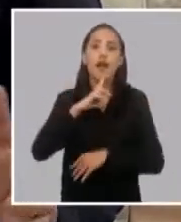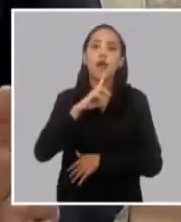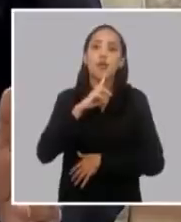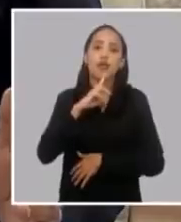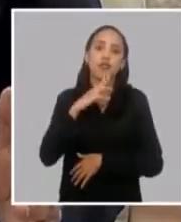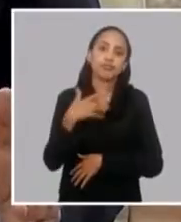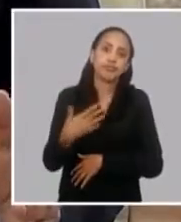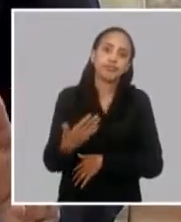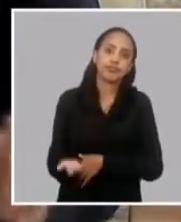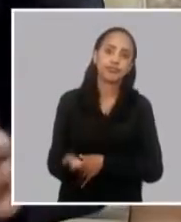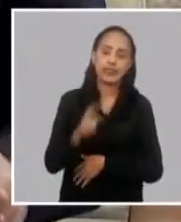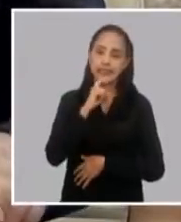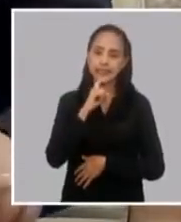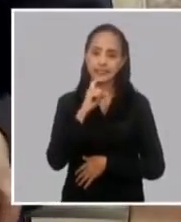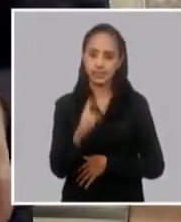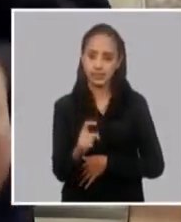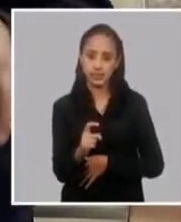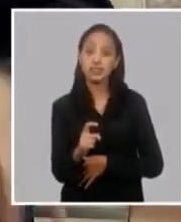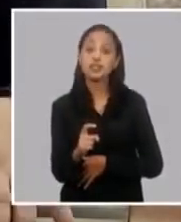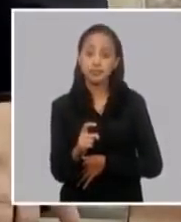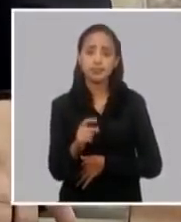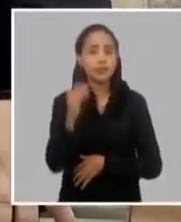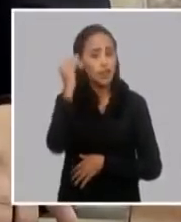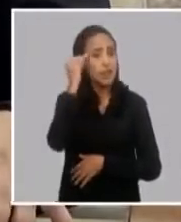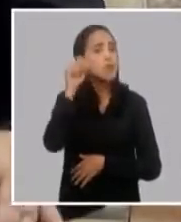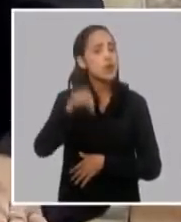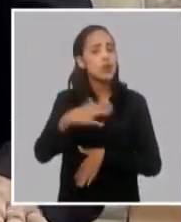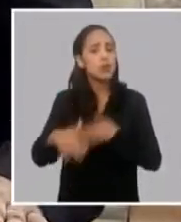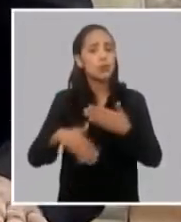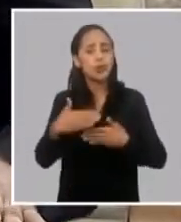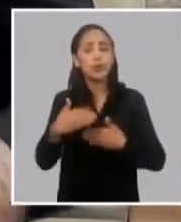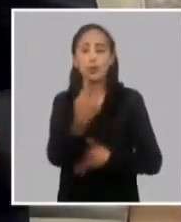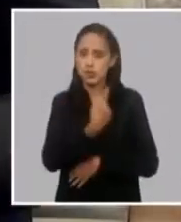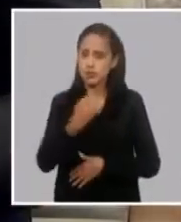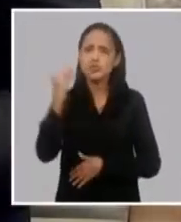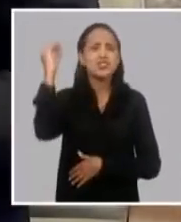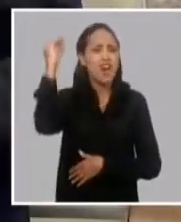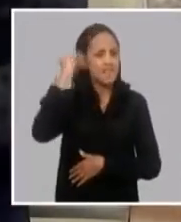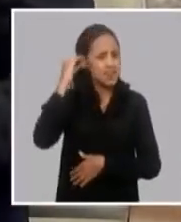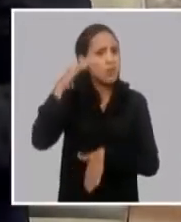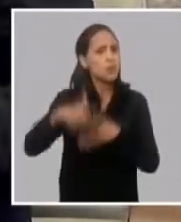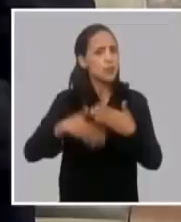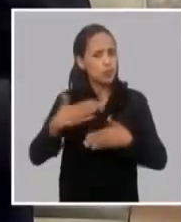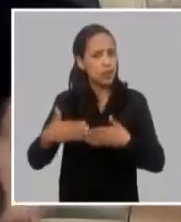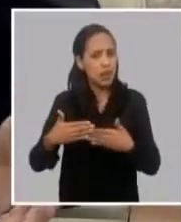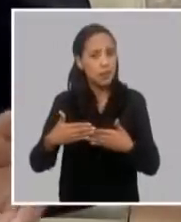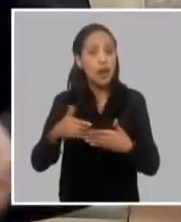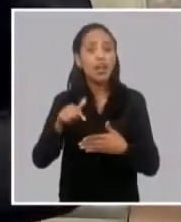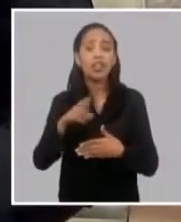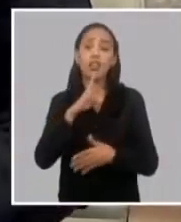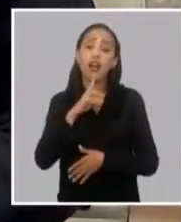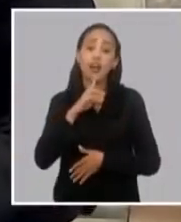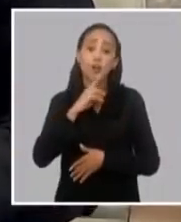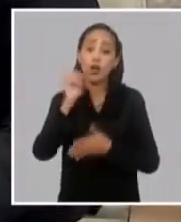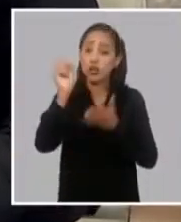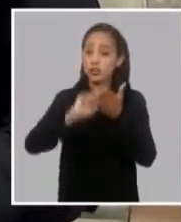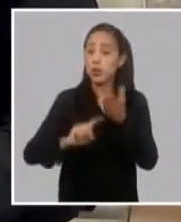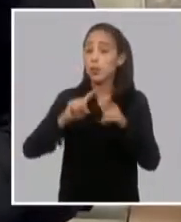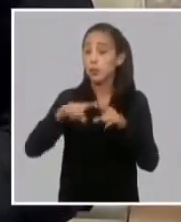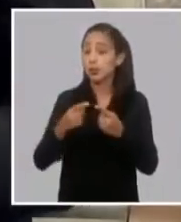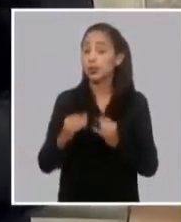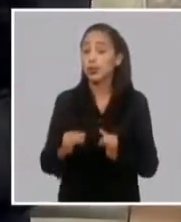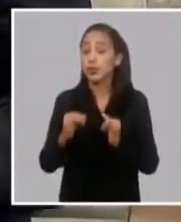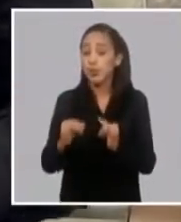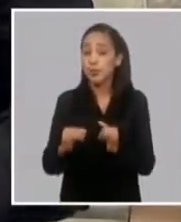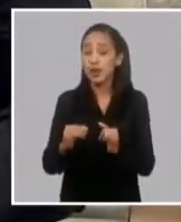el agua, es bastante complicado. Entonces, eso es un problema que lo tenemos bien identificado, y precisamente mencioné el asunto de los grupos de